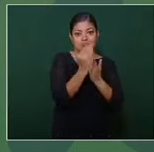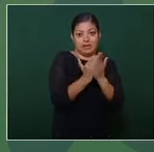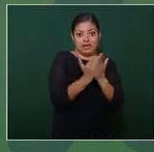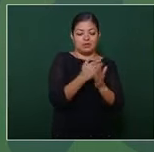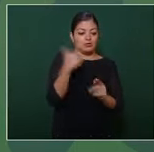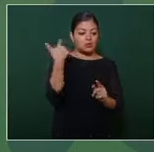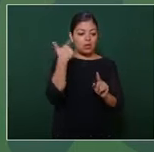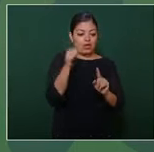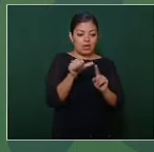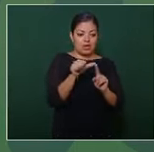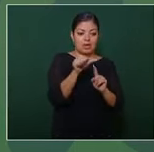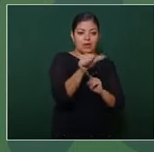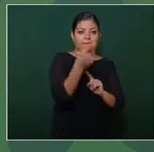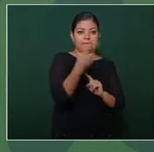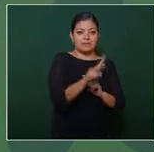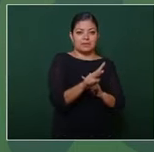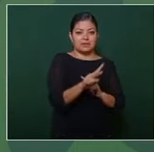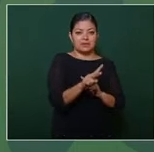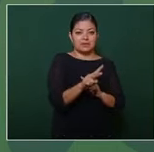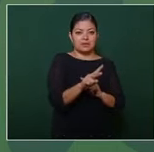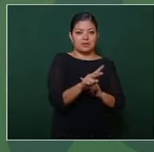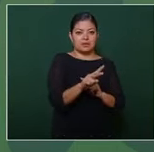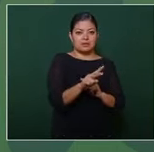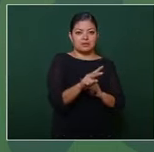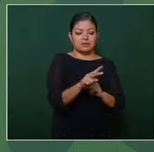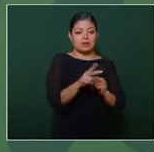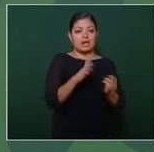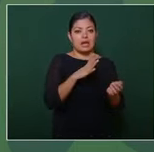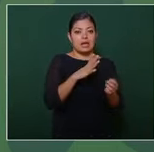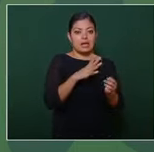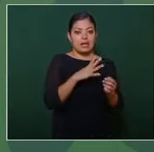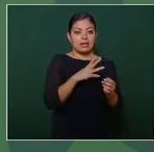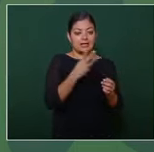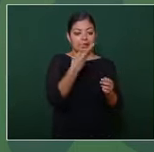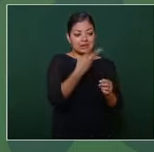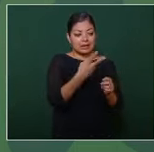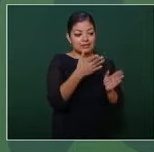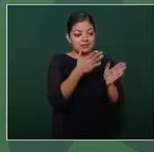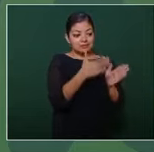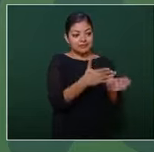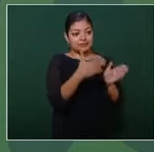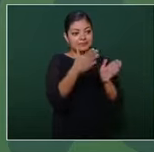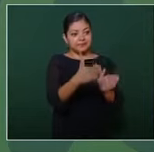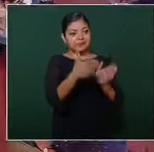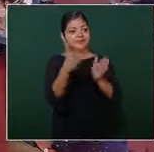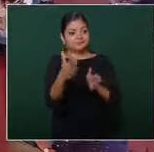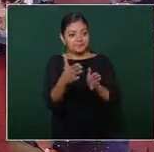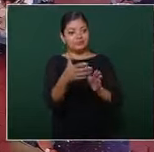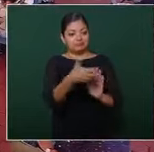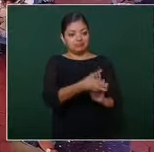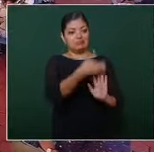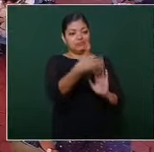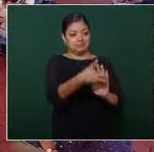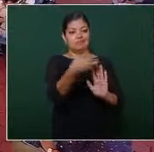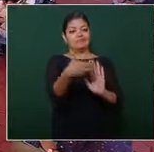son tres tramos que se están construyendo también